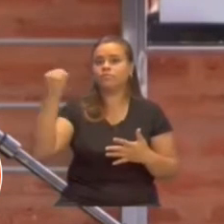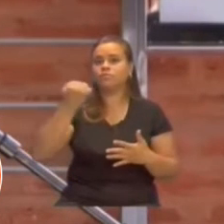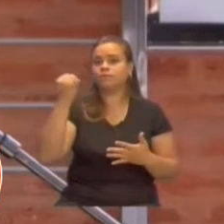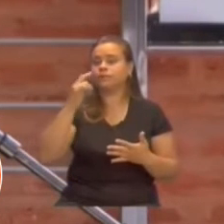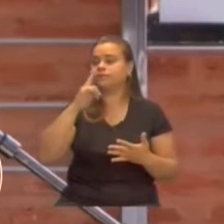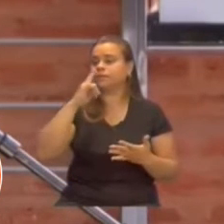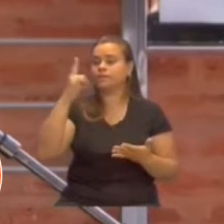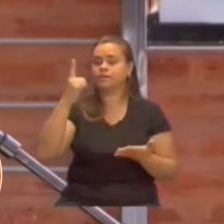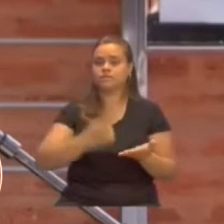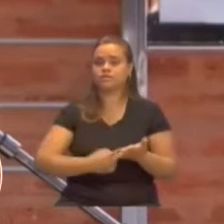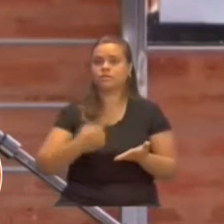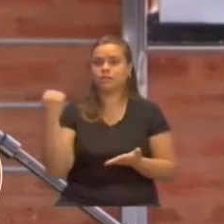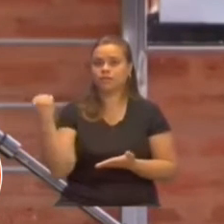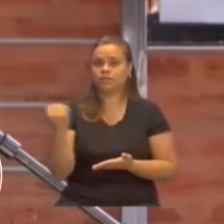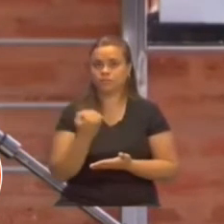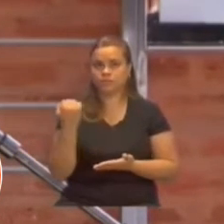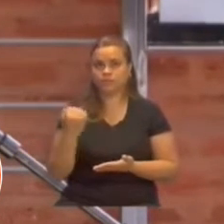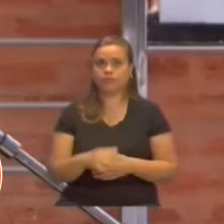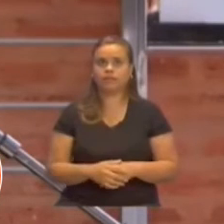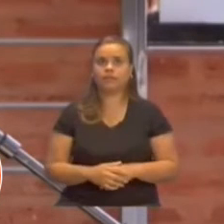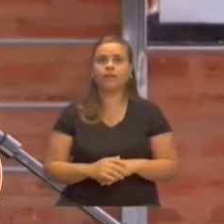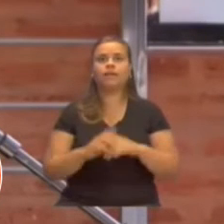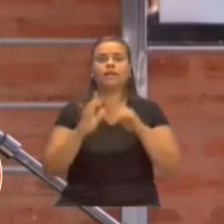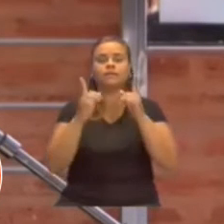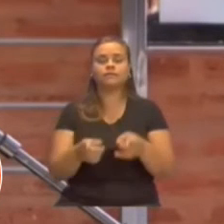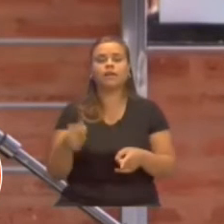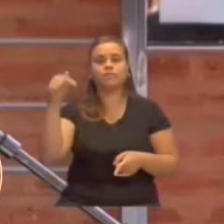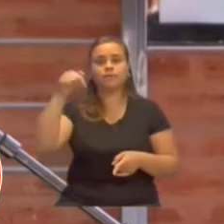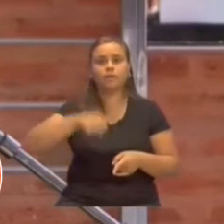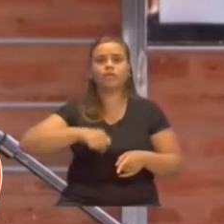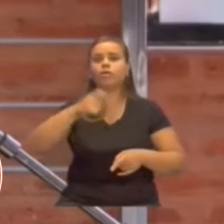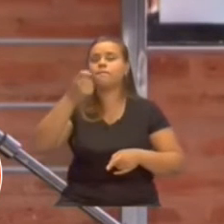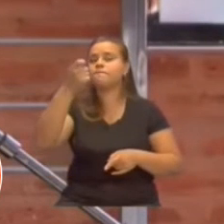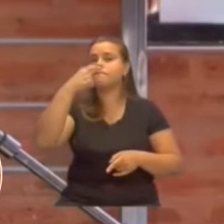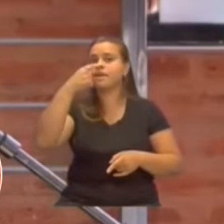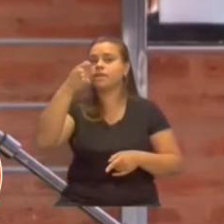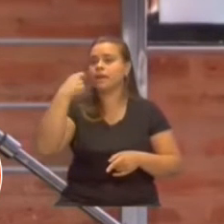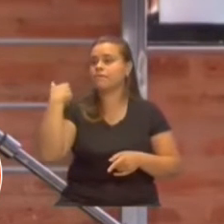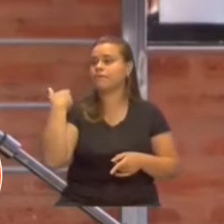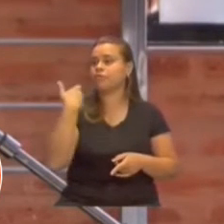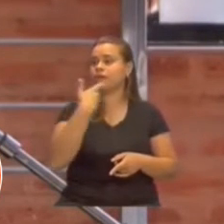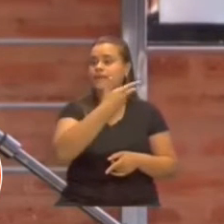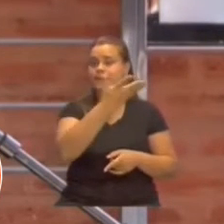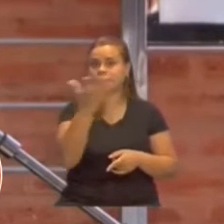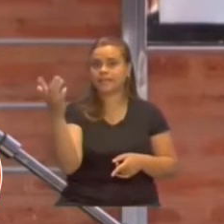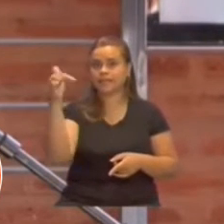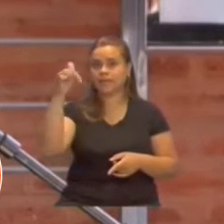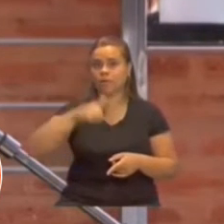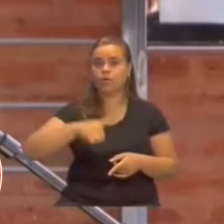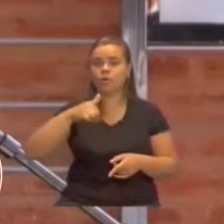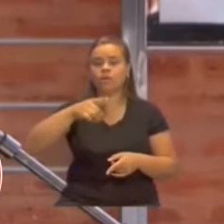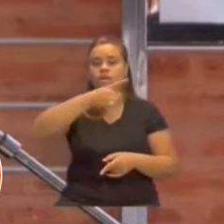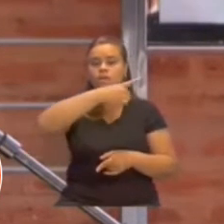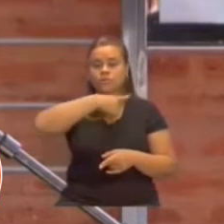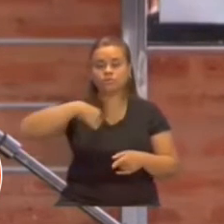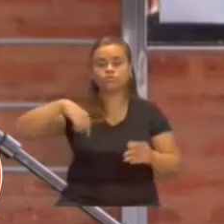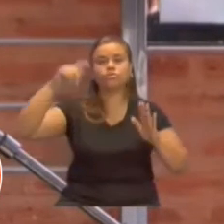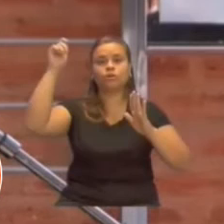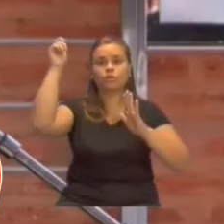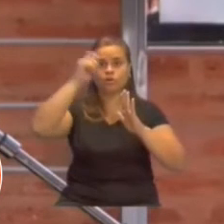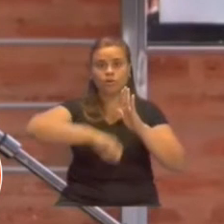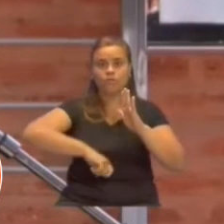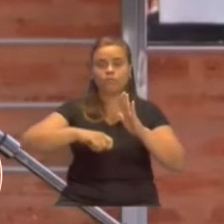decisión. Atento a la demanda de medicamentos, ponemos este esquema de complemento